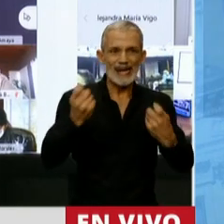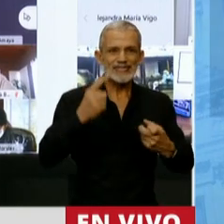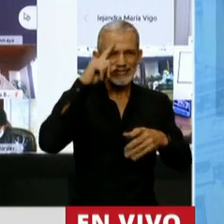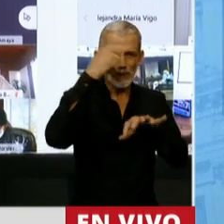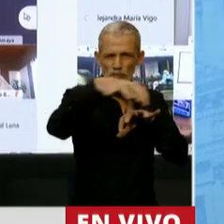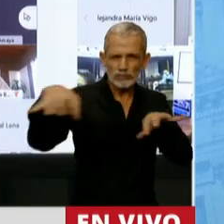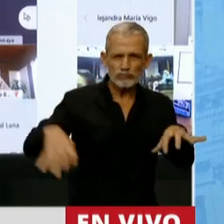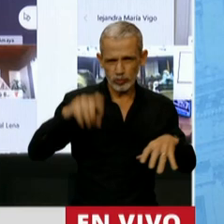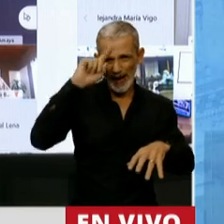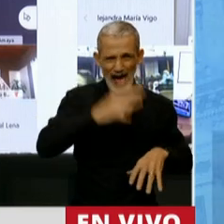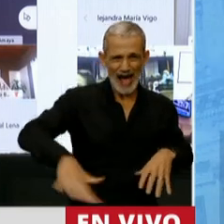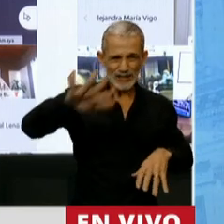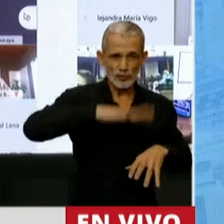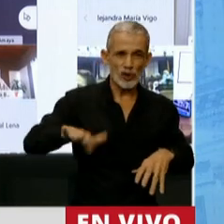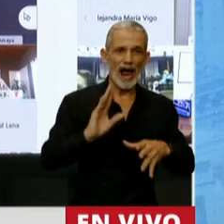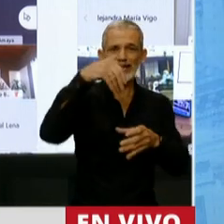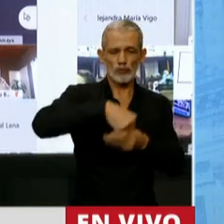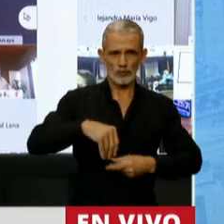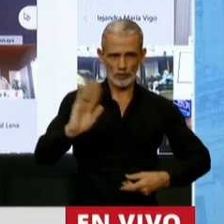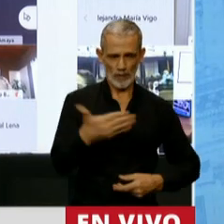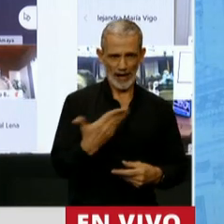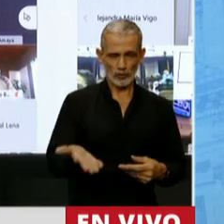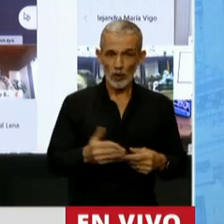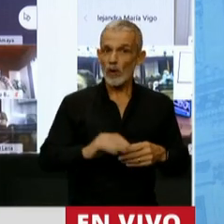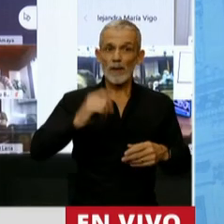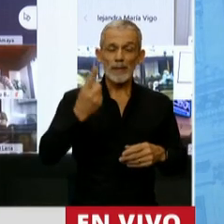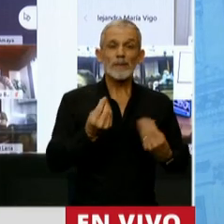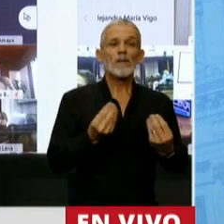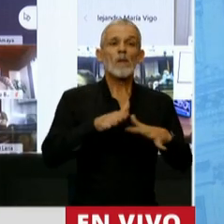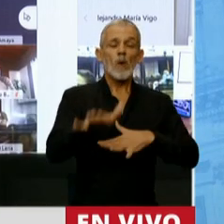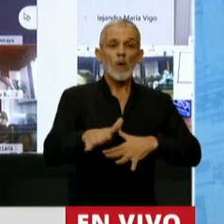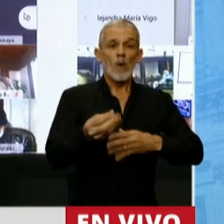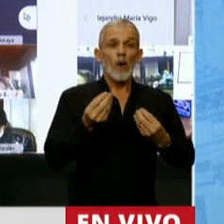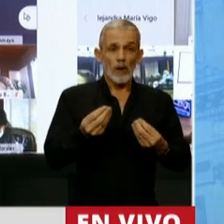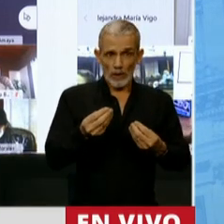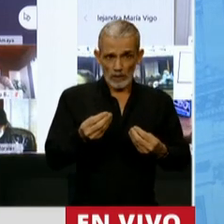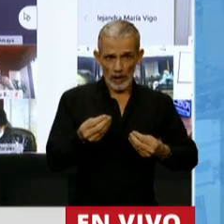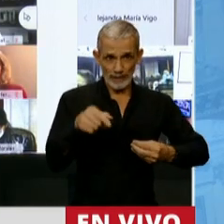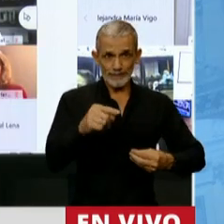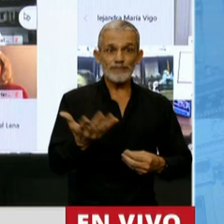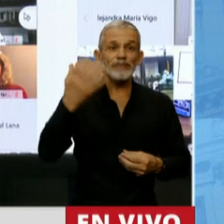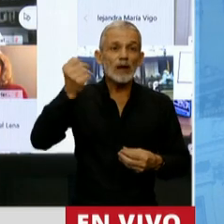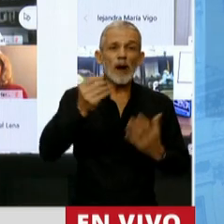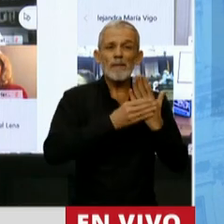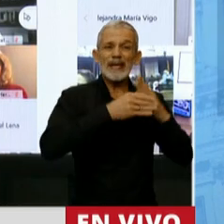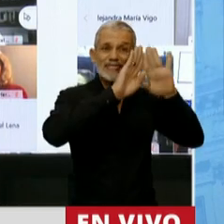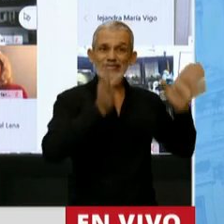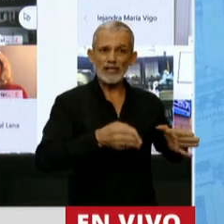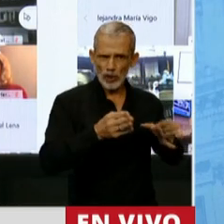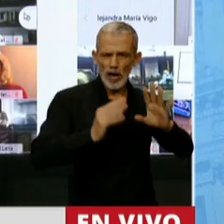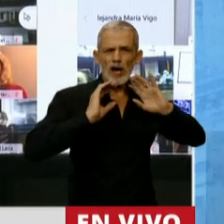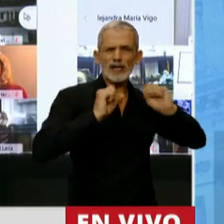con un sistema de salud nacional federal e inclusivo. El primer paso en esa política fue recuperar el Ministerio de Salud.